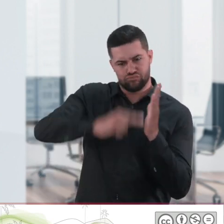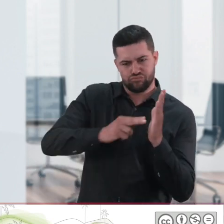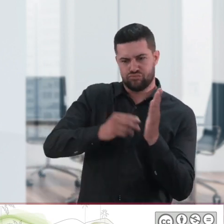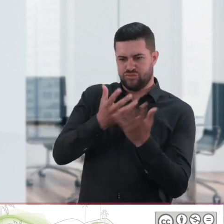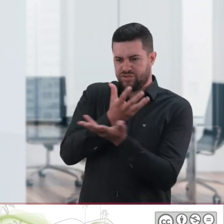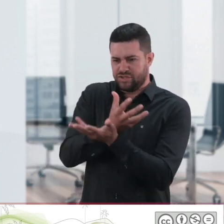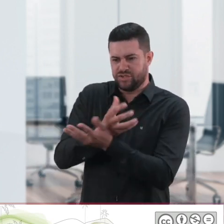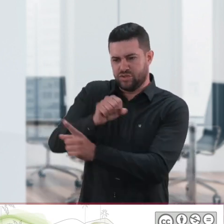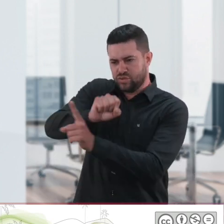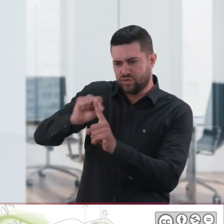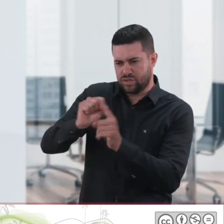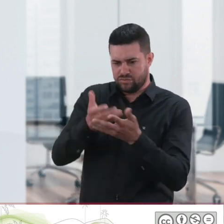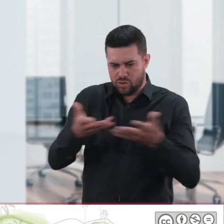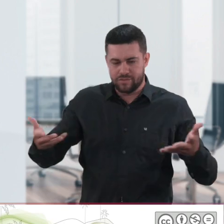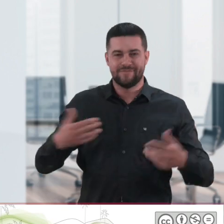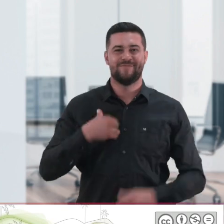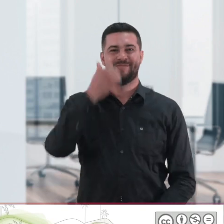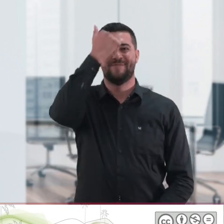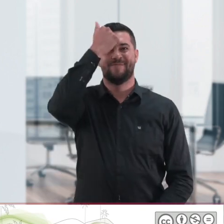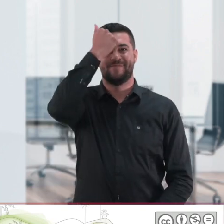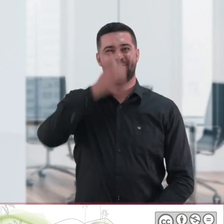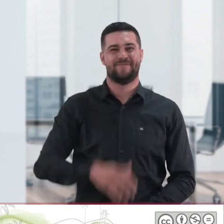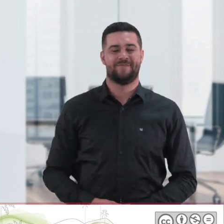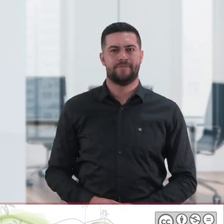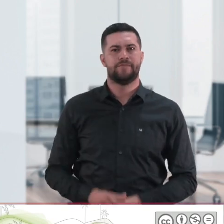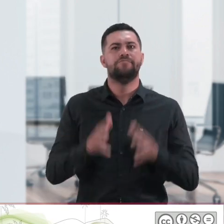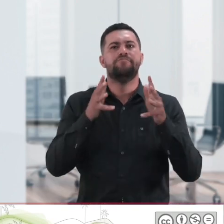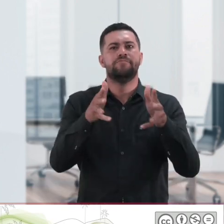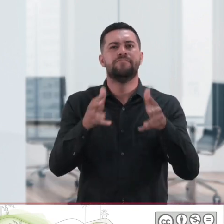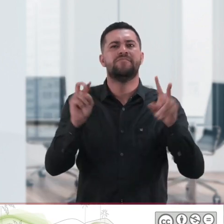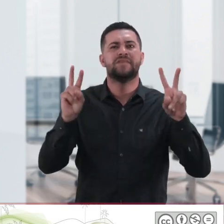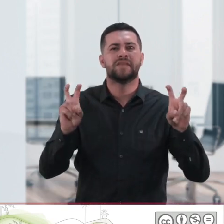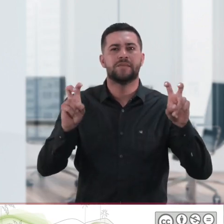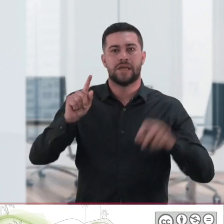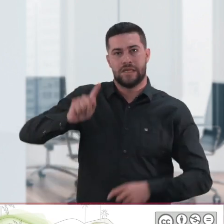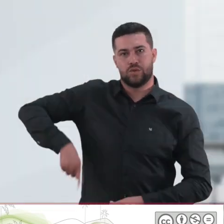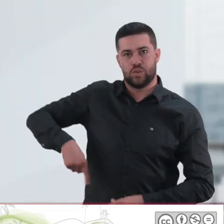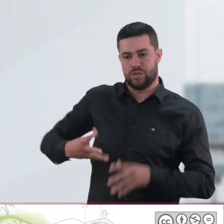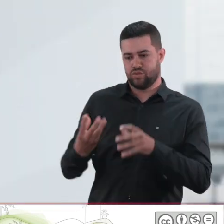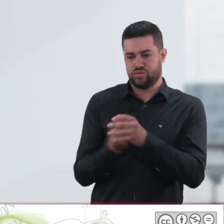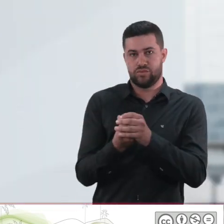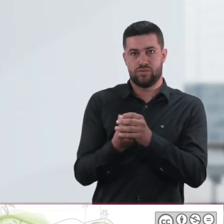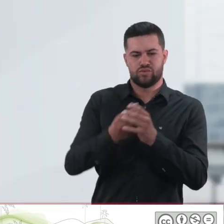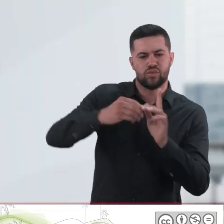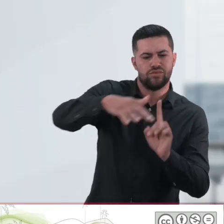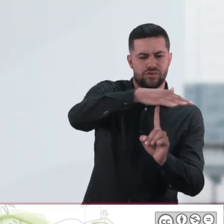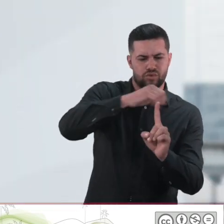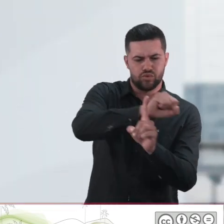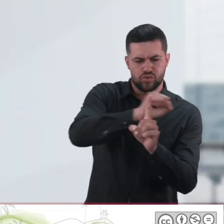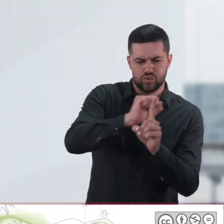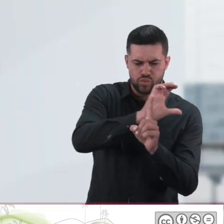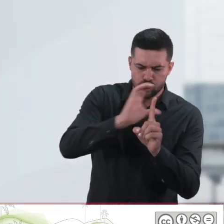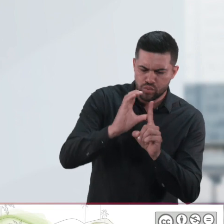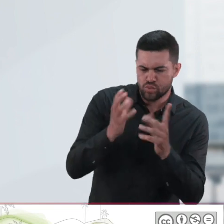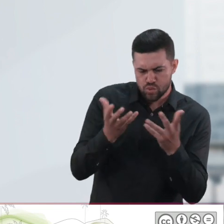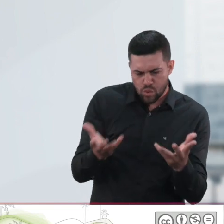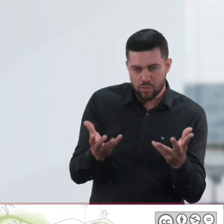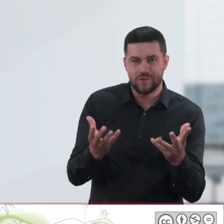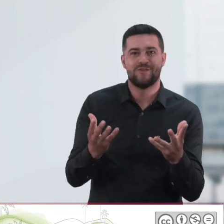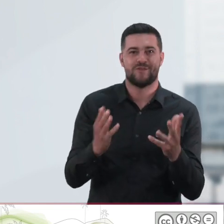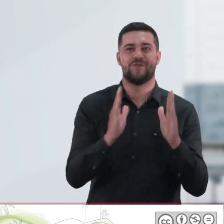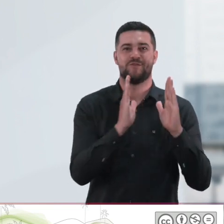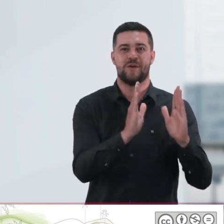de orientar el espacio de aprendizaje escuela inclusiva y contexto sociocultural 1, el cual está